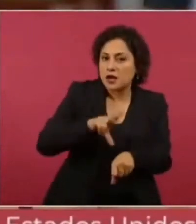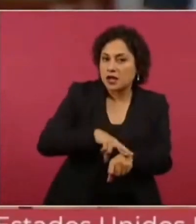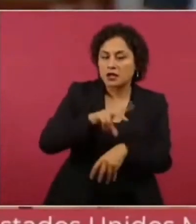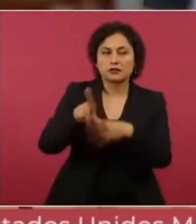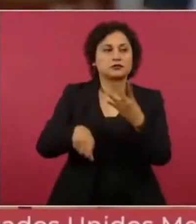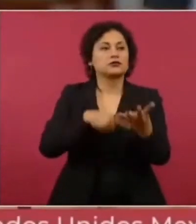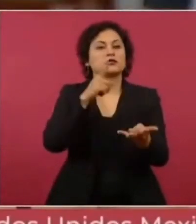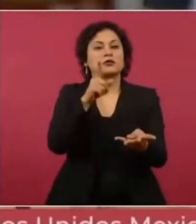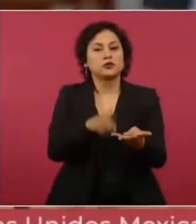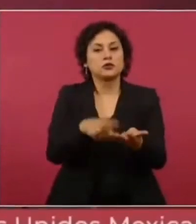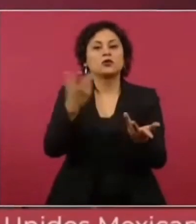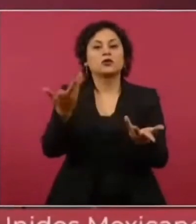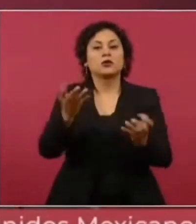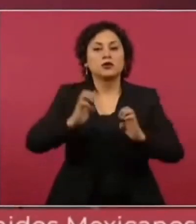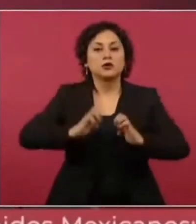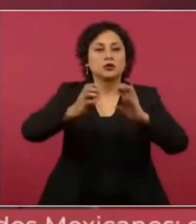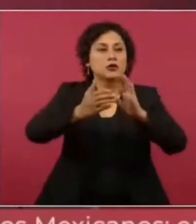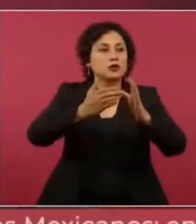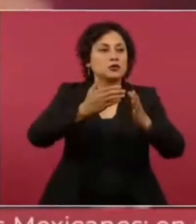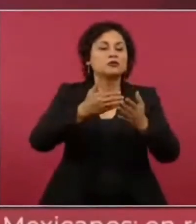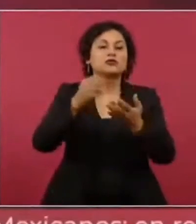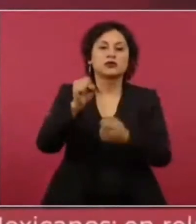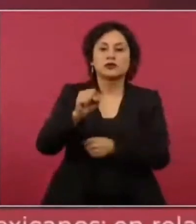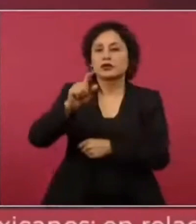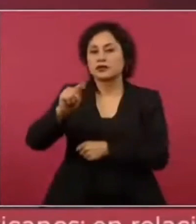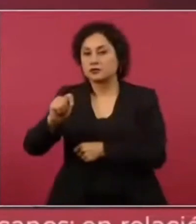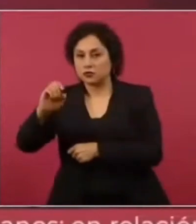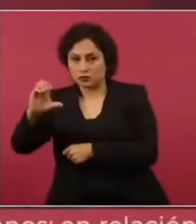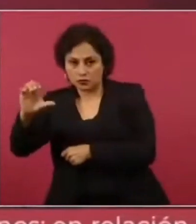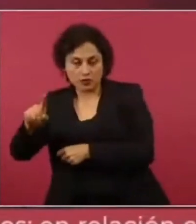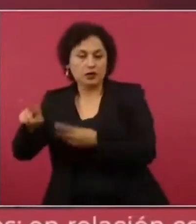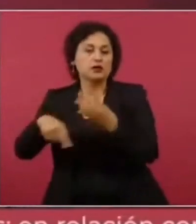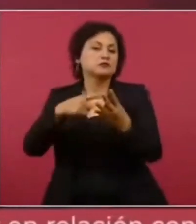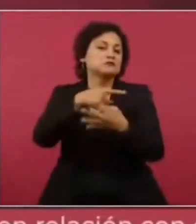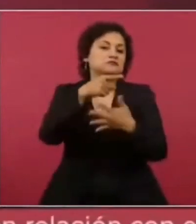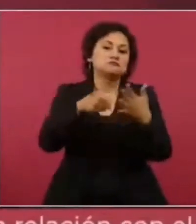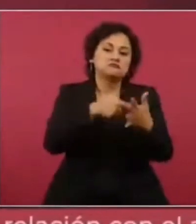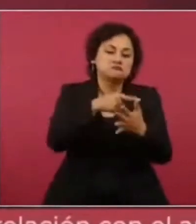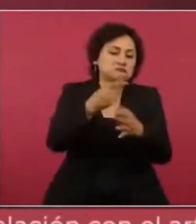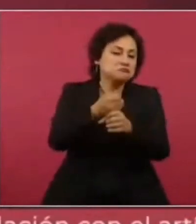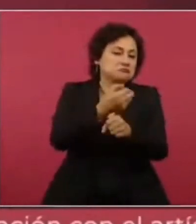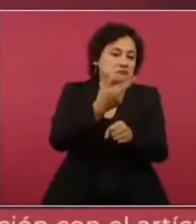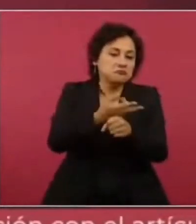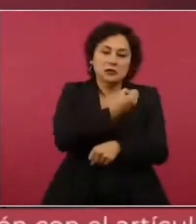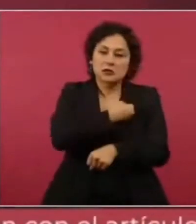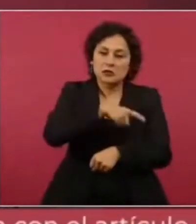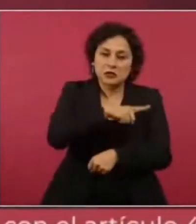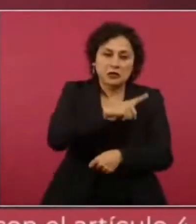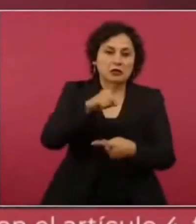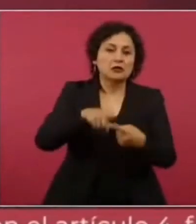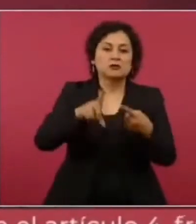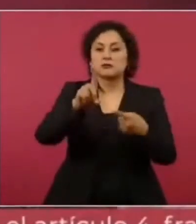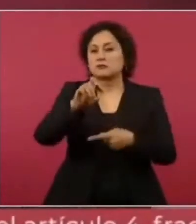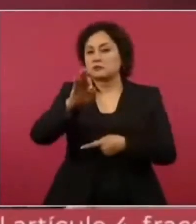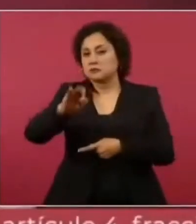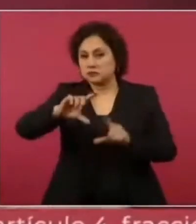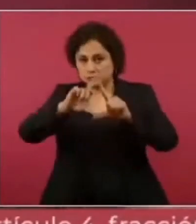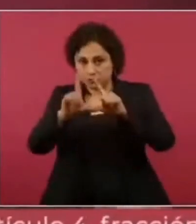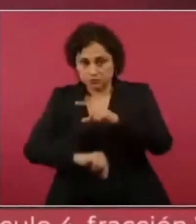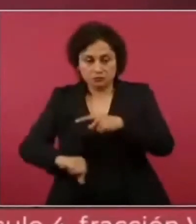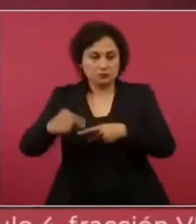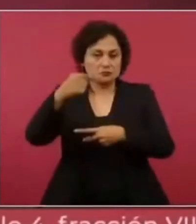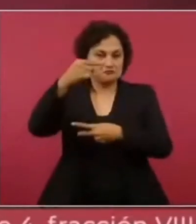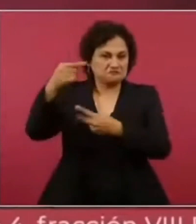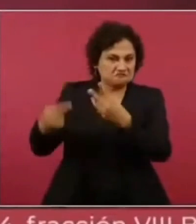Secretaría de Infraestructura, Comunicaciones y Transportes, la Secretaría de Salud, el Sistema DIF Nacional. Lo